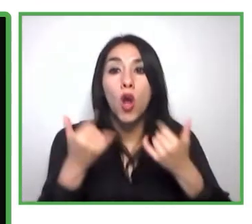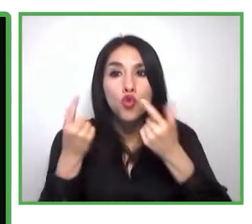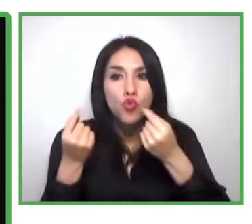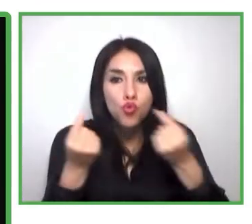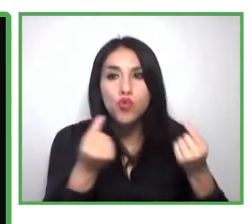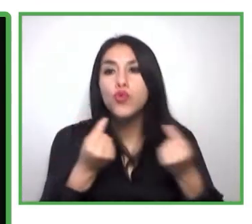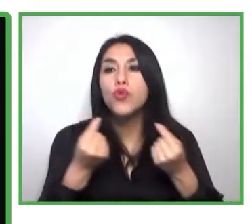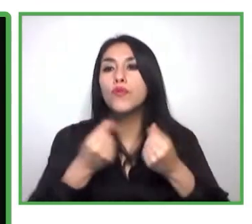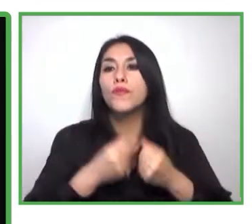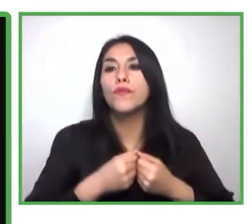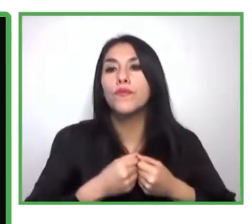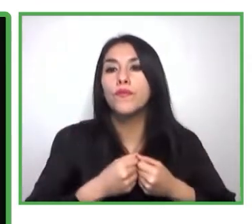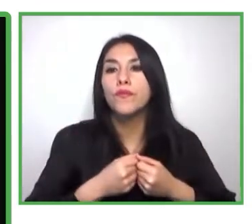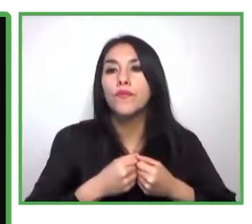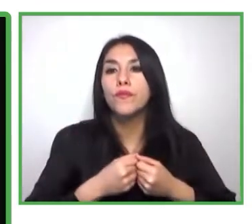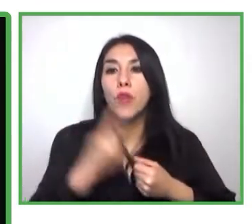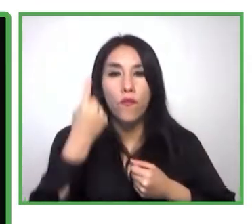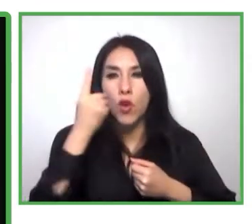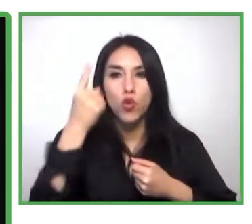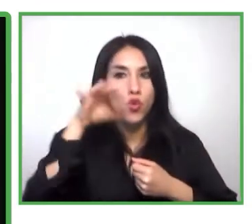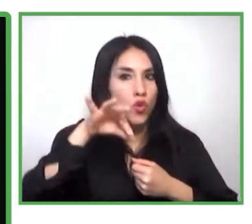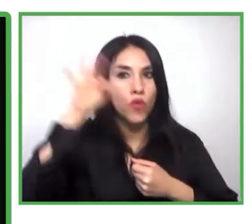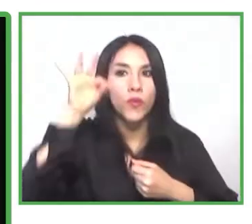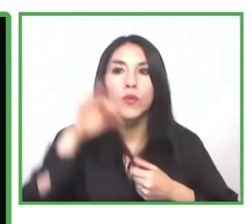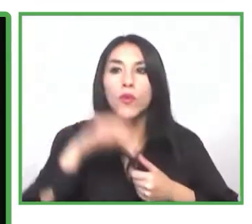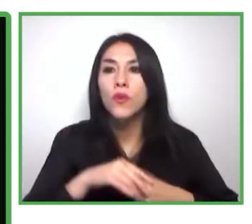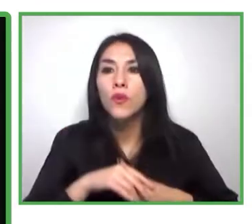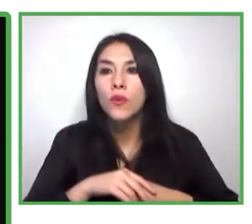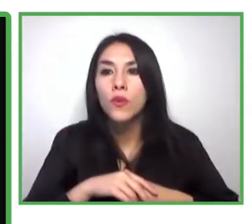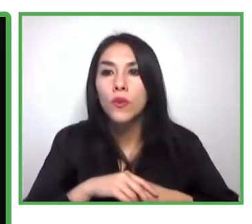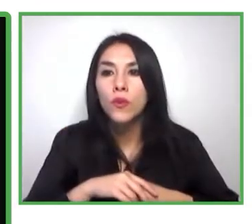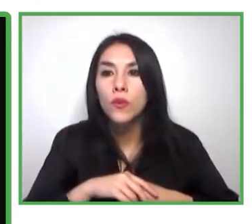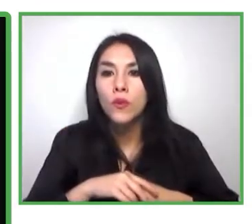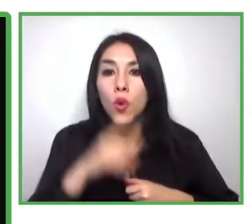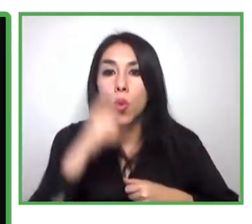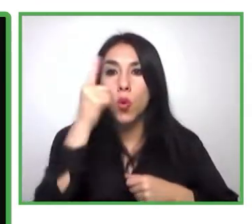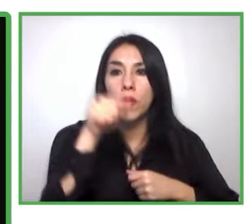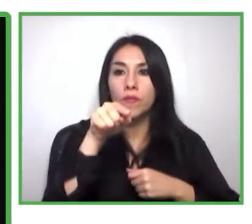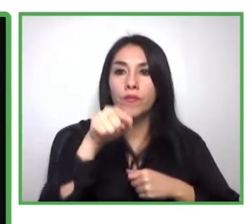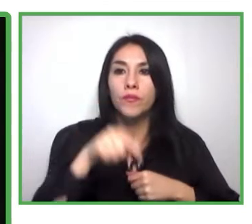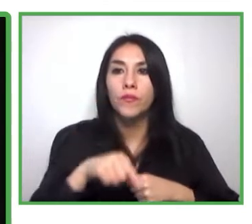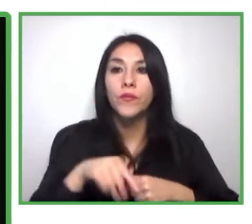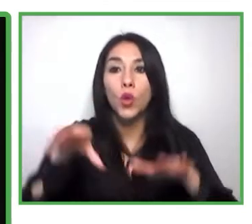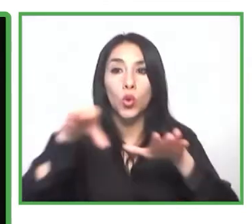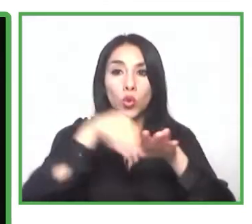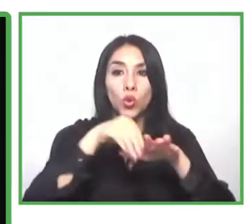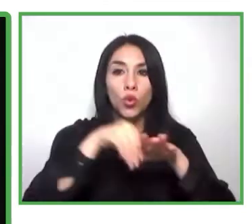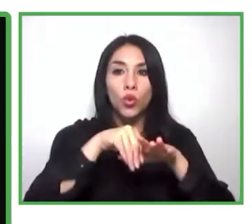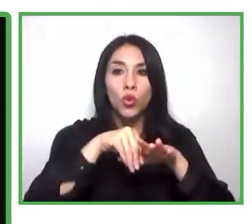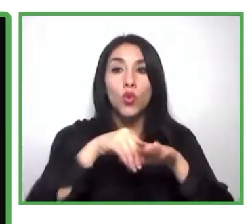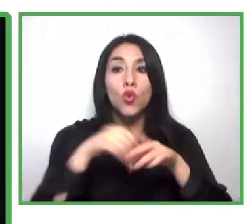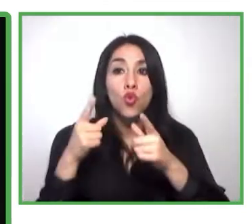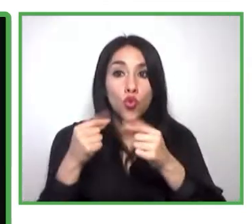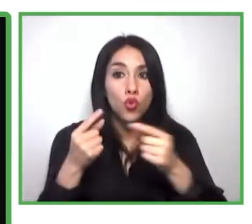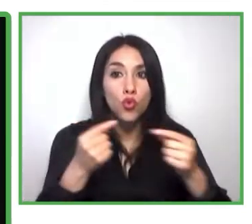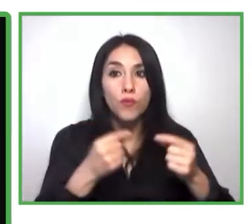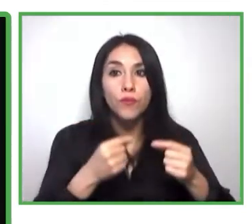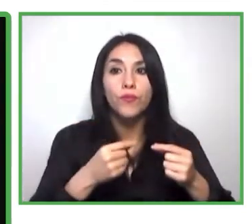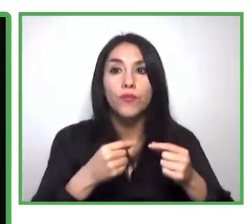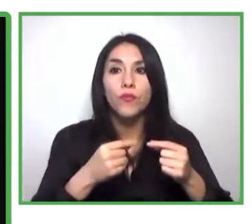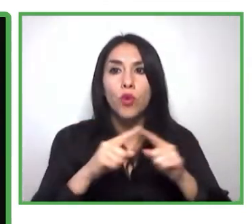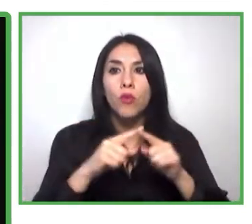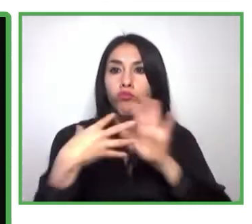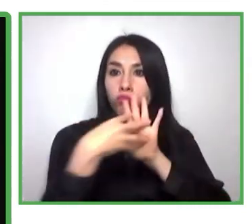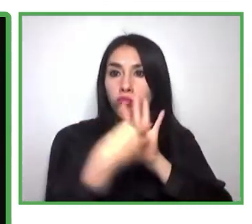Y es por eso que desde Clujo Med desarrollamos un modelo sobre el cual trabajamos sobre la cultura de la organización, en este